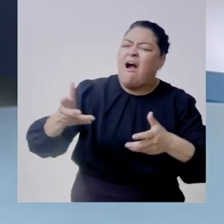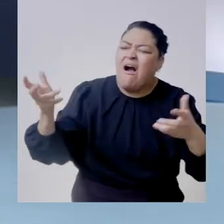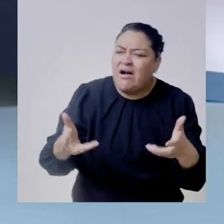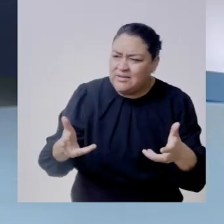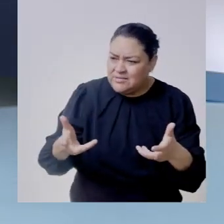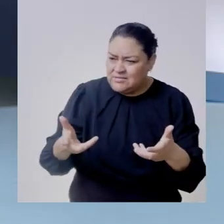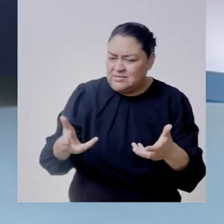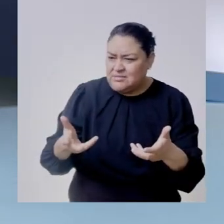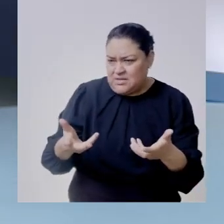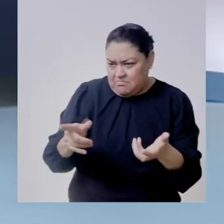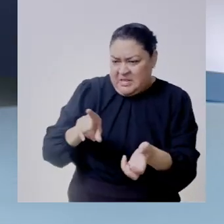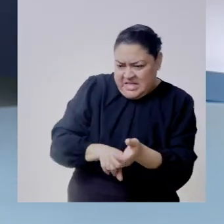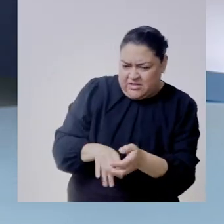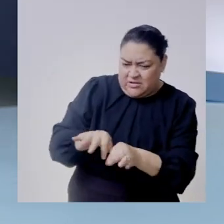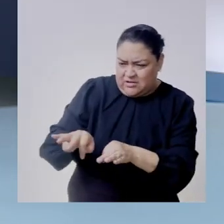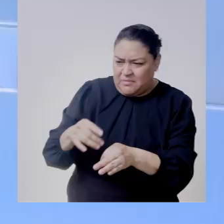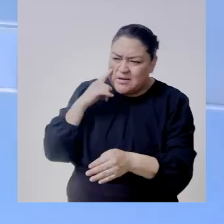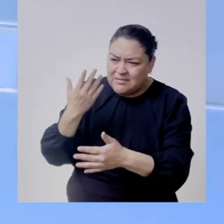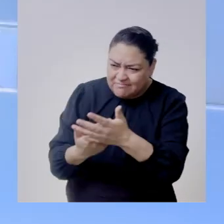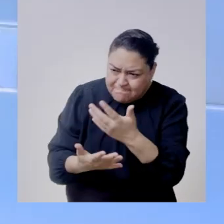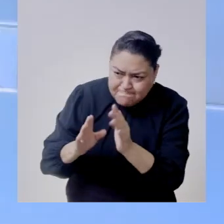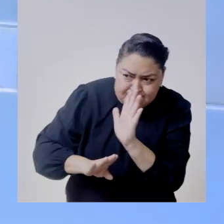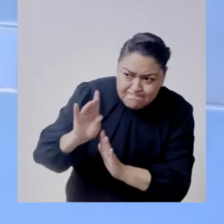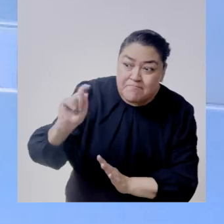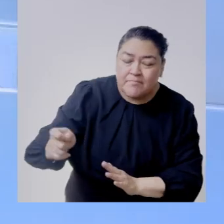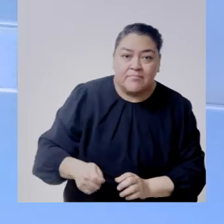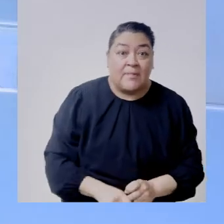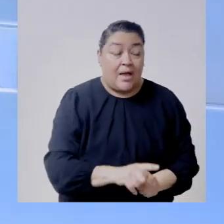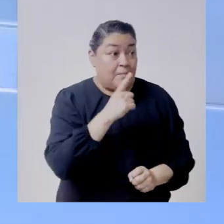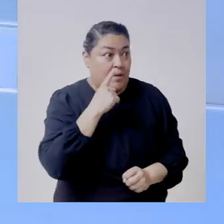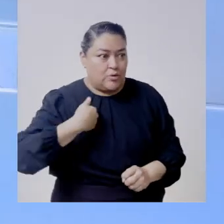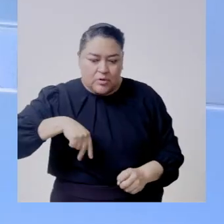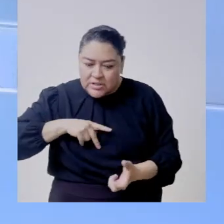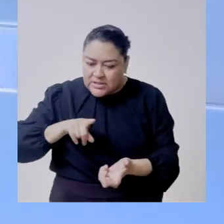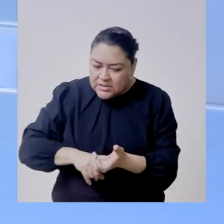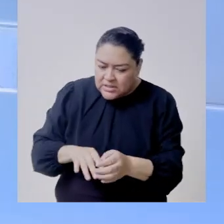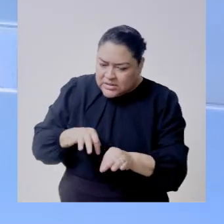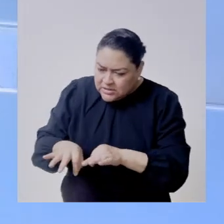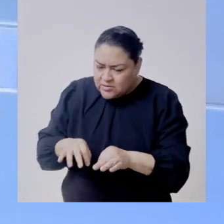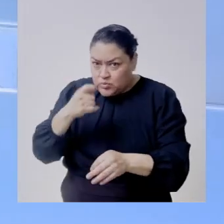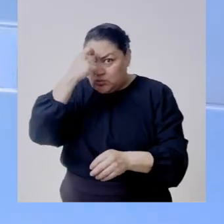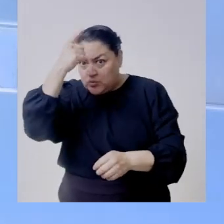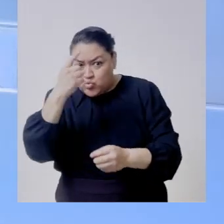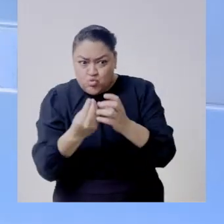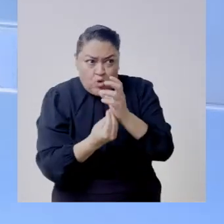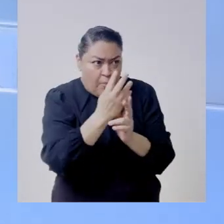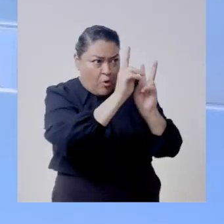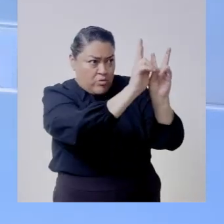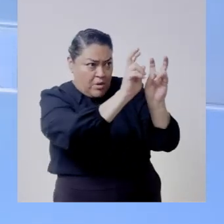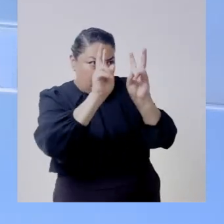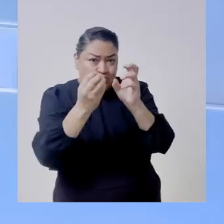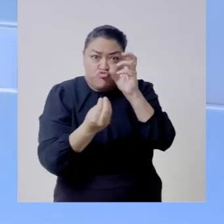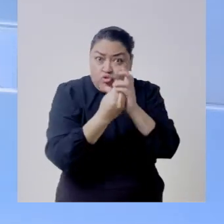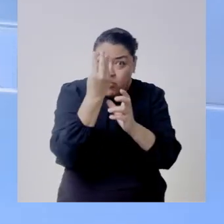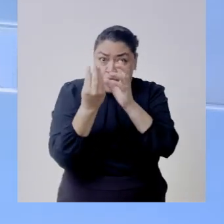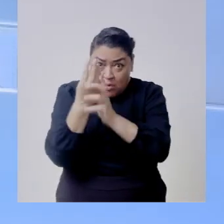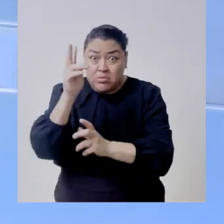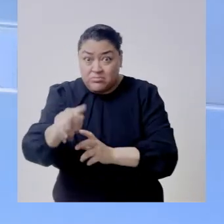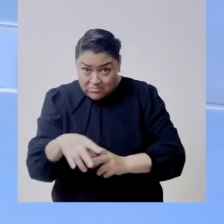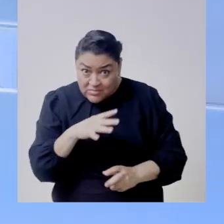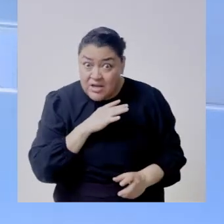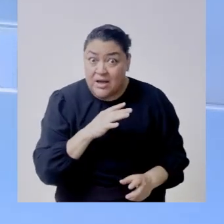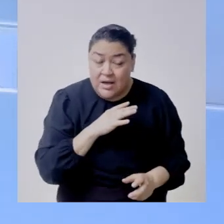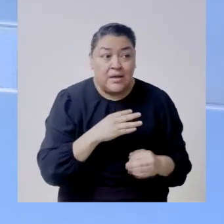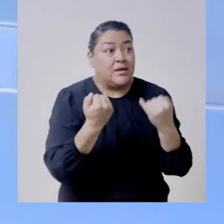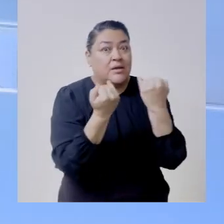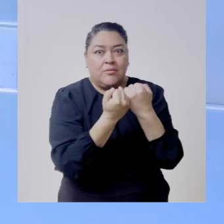se ve pero que sí se ve en los resultados y la trabajamos muchísimo en estar innovando la oferta académica la verdad es